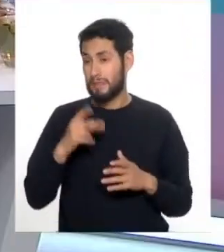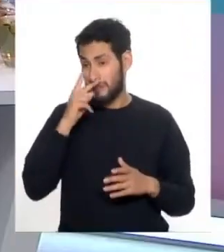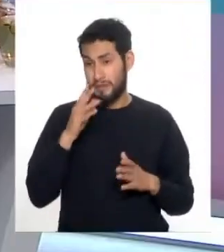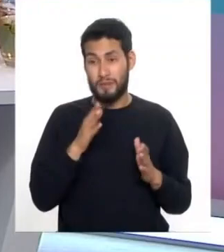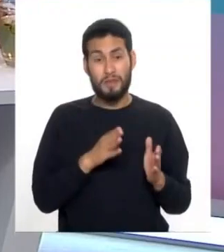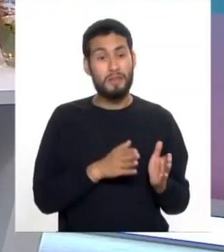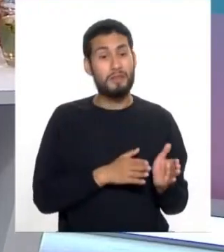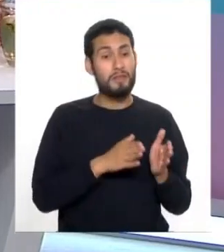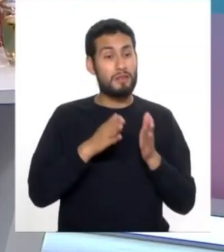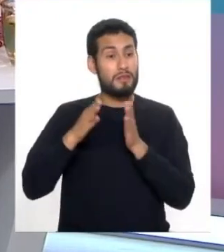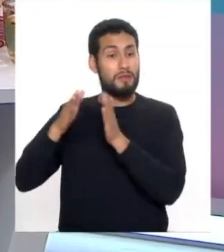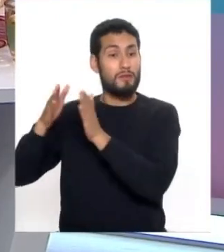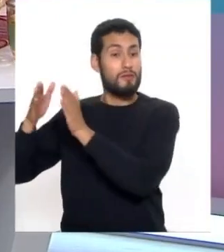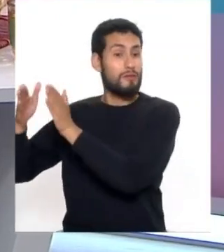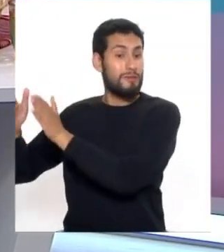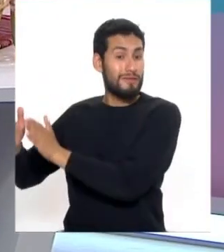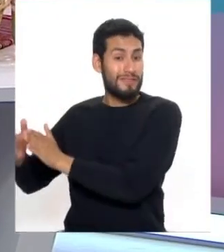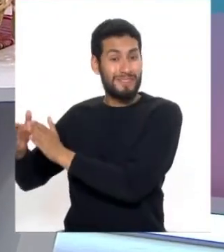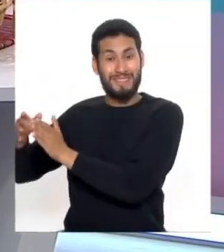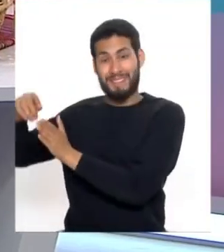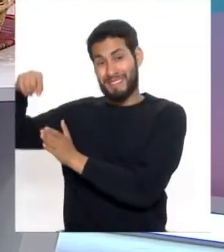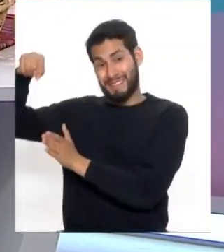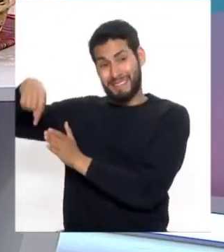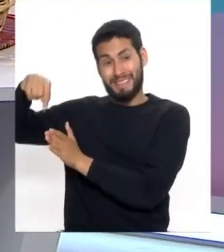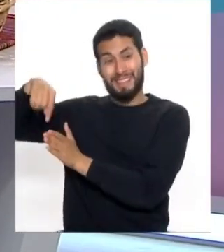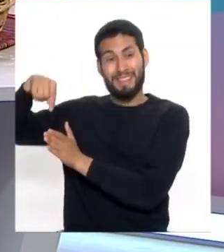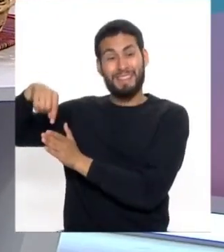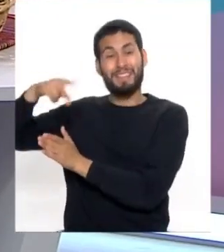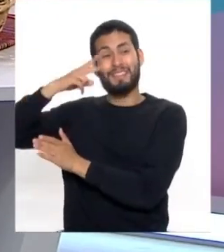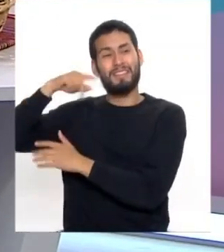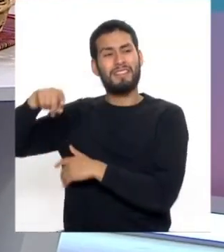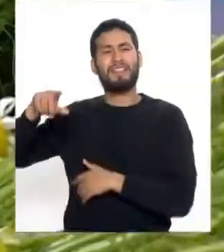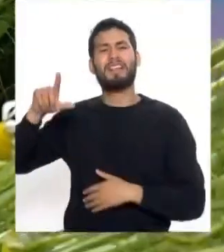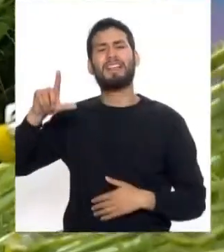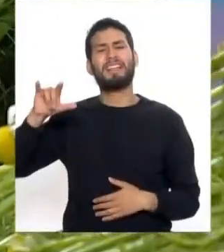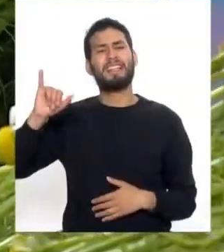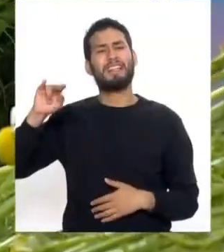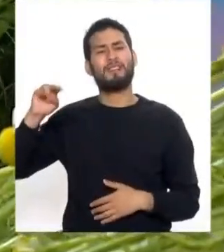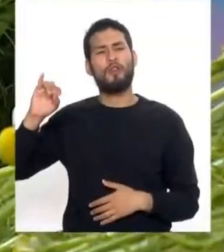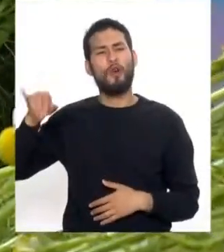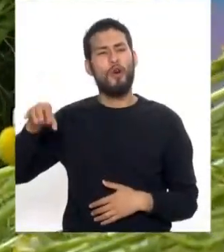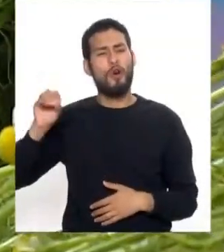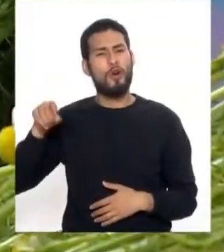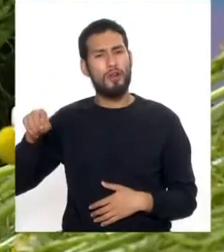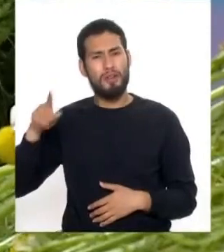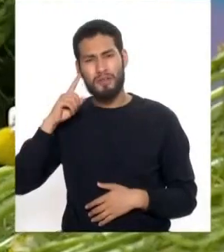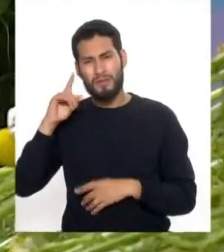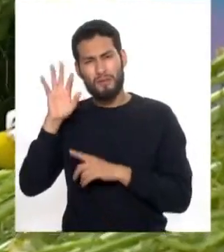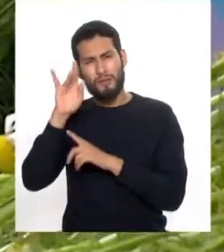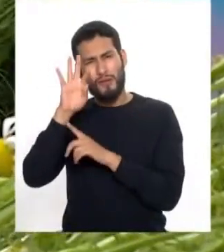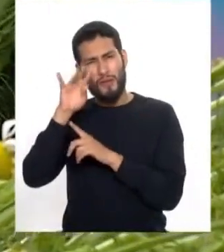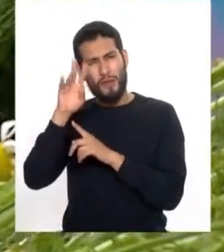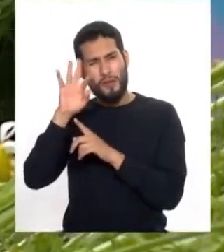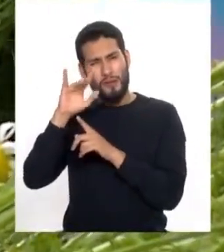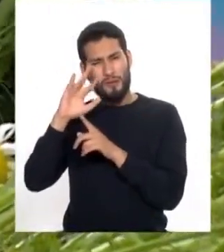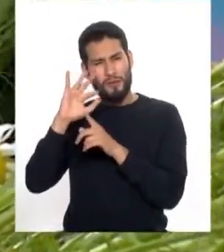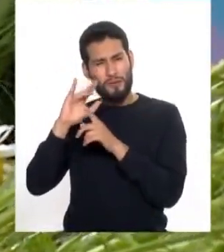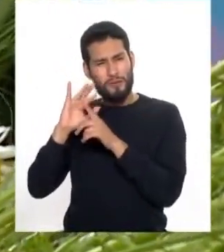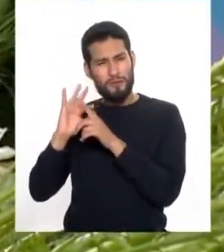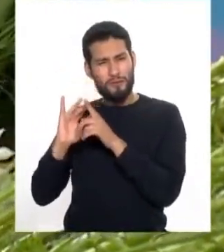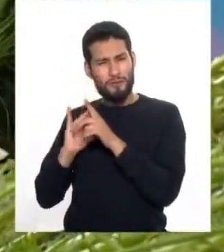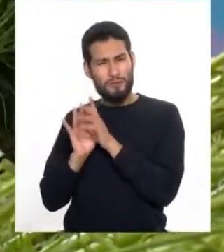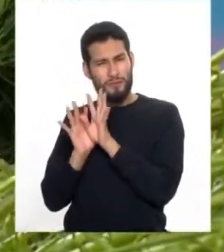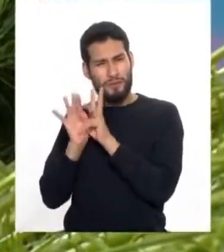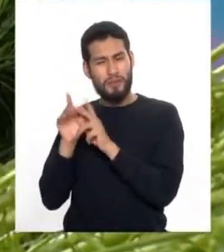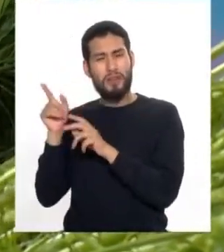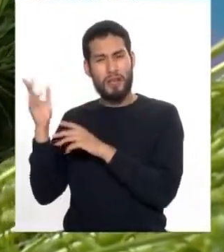nos vamos muy a la derecha para poder mostrar el Hinojo Fueniculum vulgares que es una planta que también ha